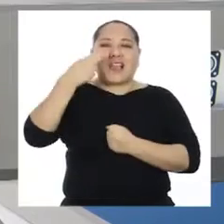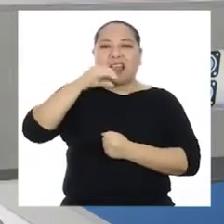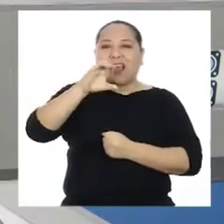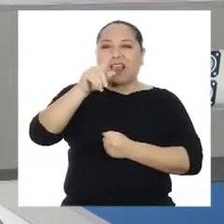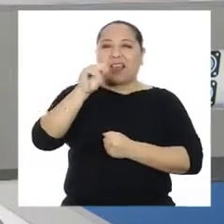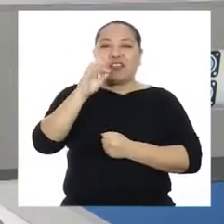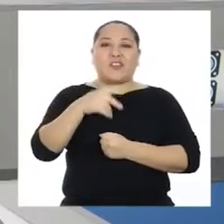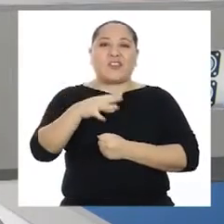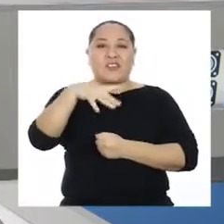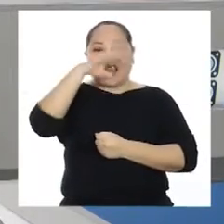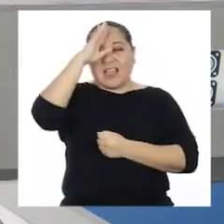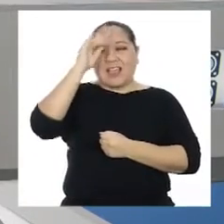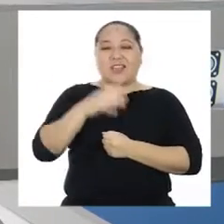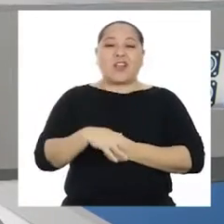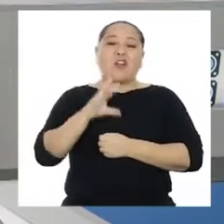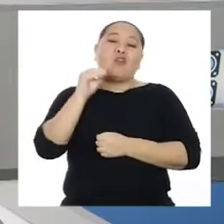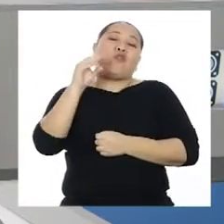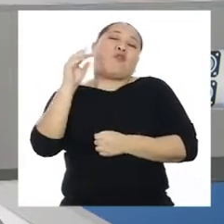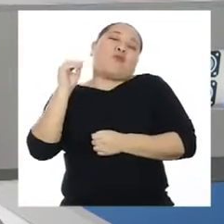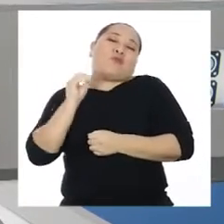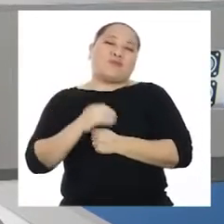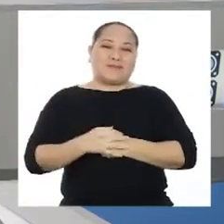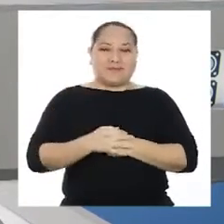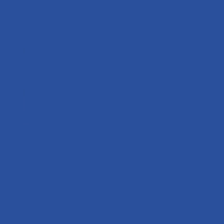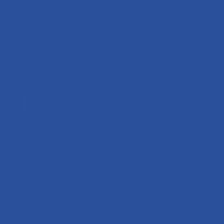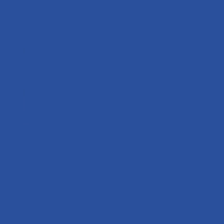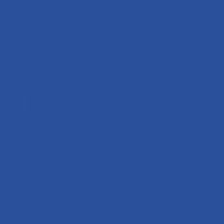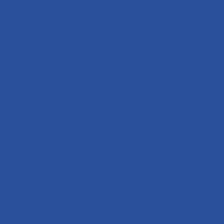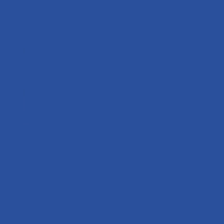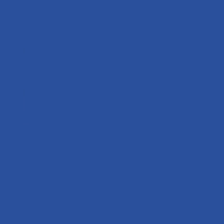querido Héctor Gallo. ¡Cucurucu!